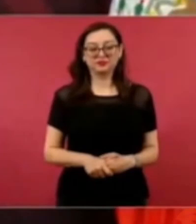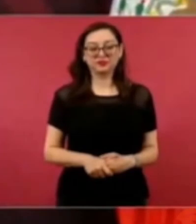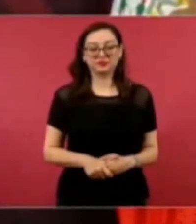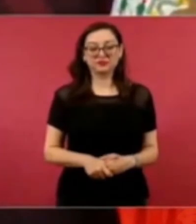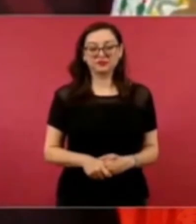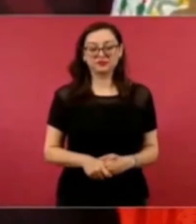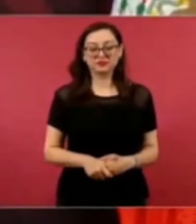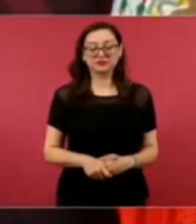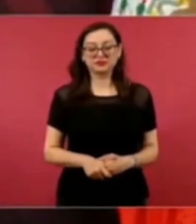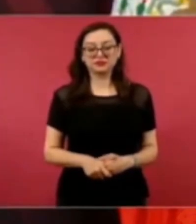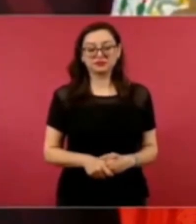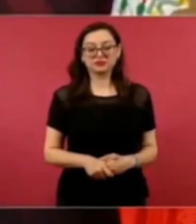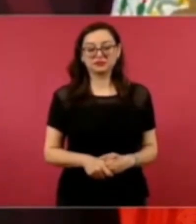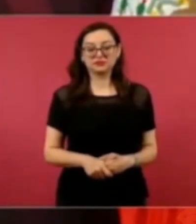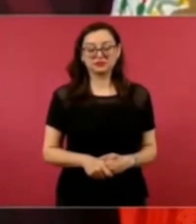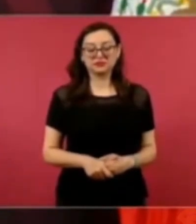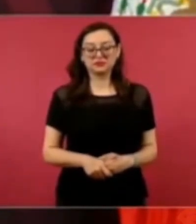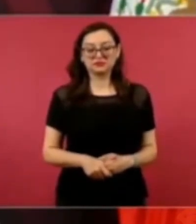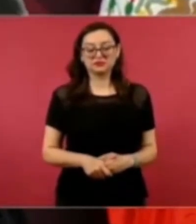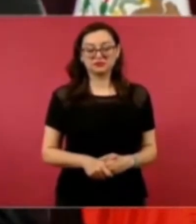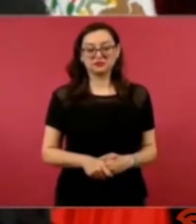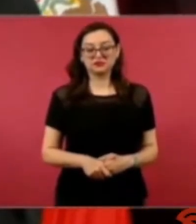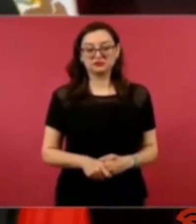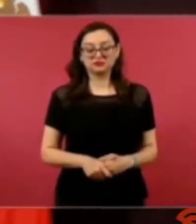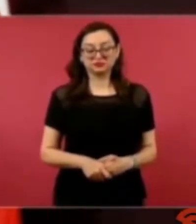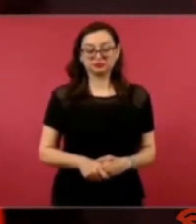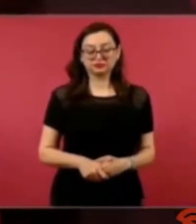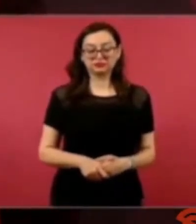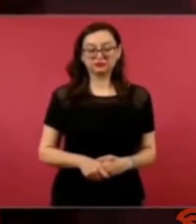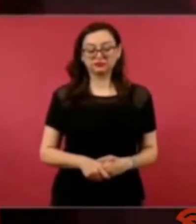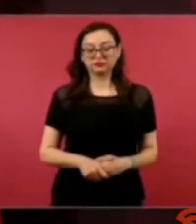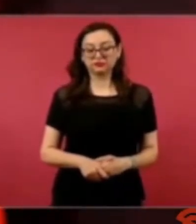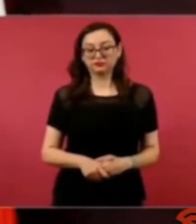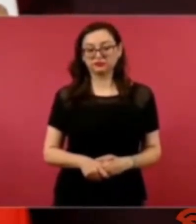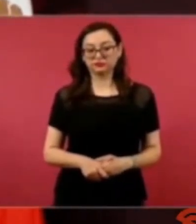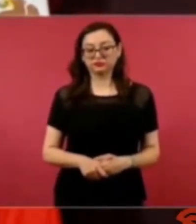pues van a continuar con sus